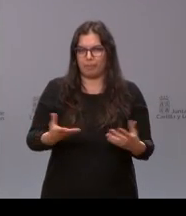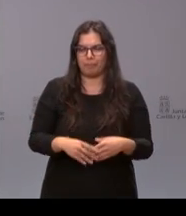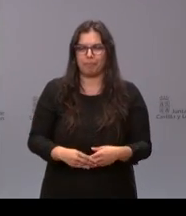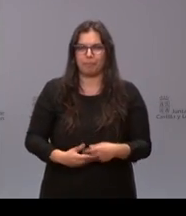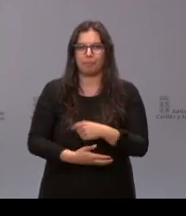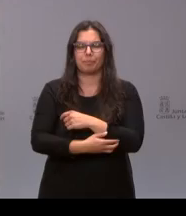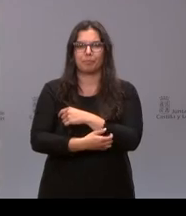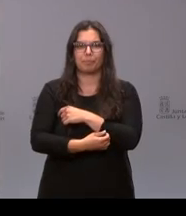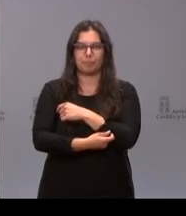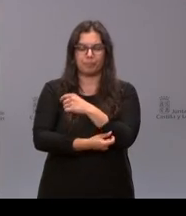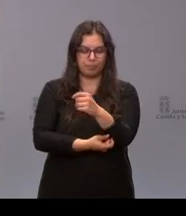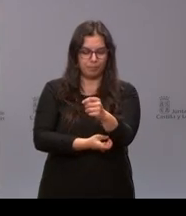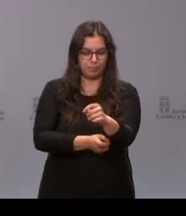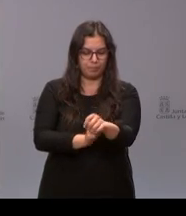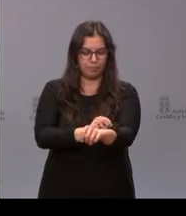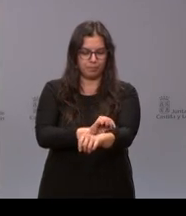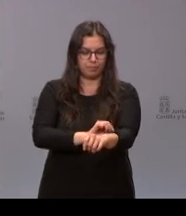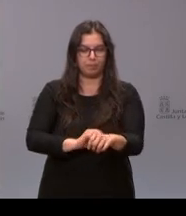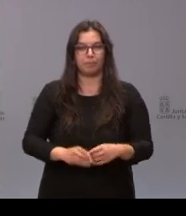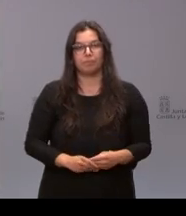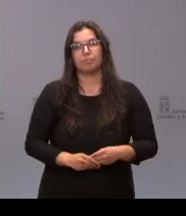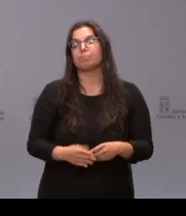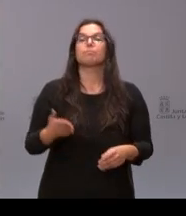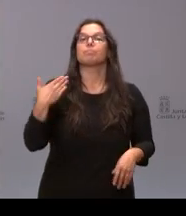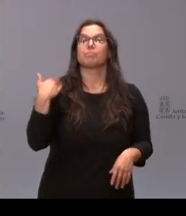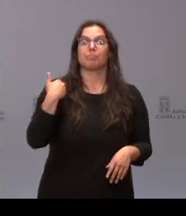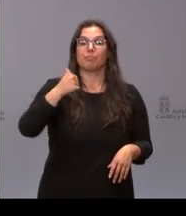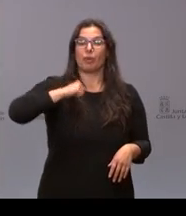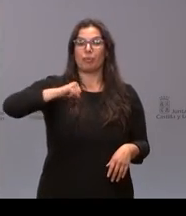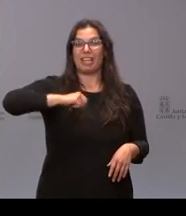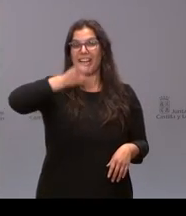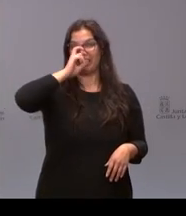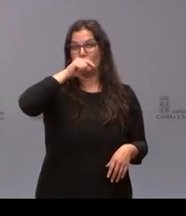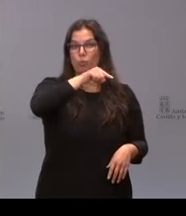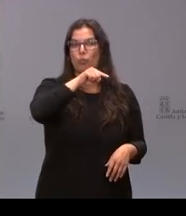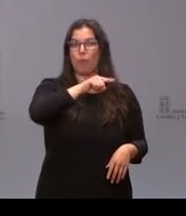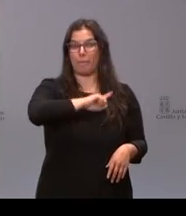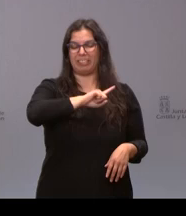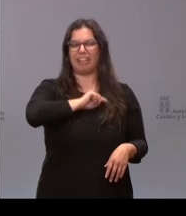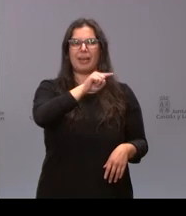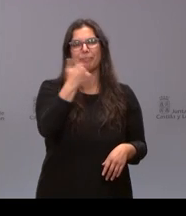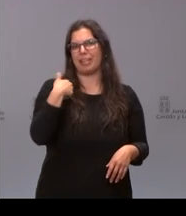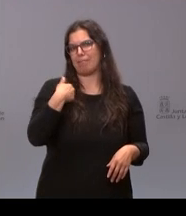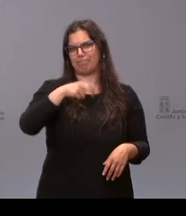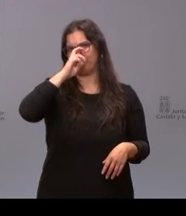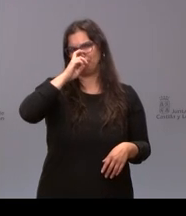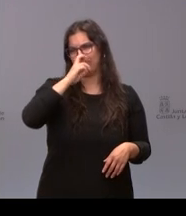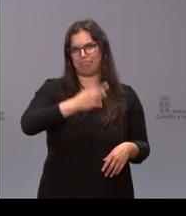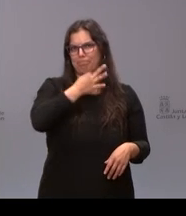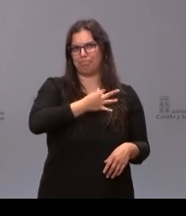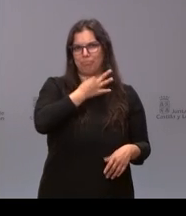esa situación apuntada de hostolescencia del Yahweh las reivindicaciones sociales hicieron que la Junta